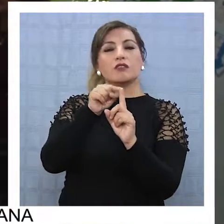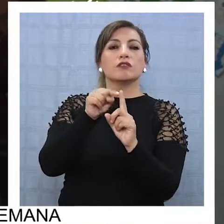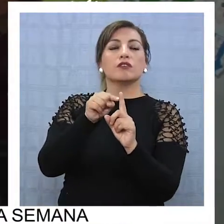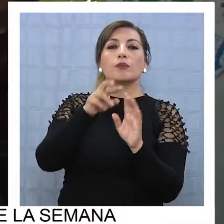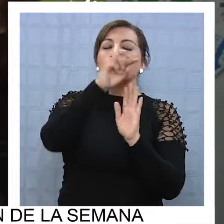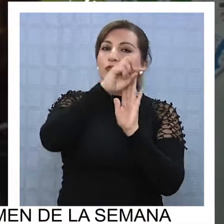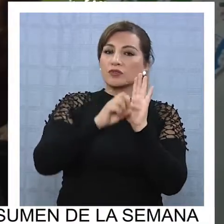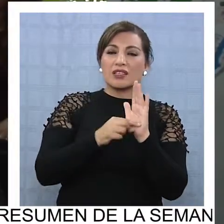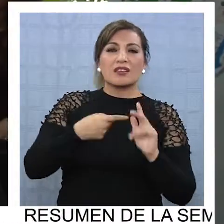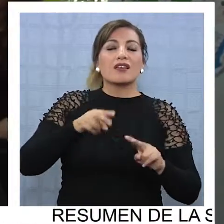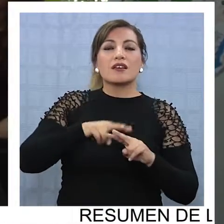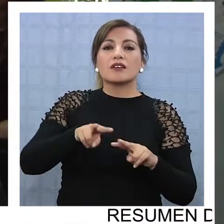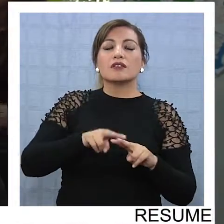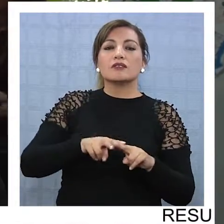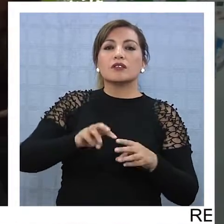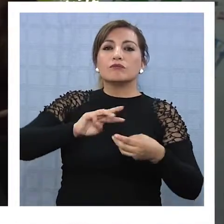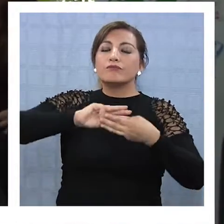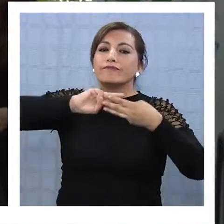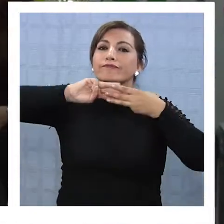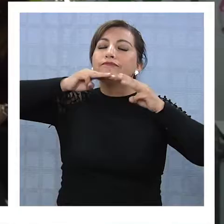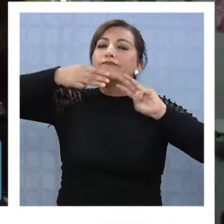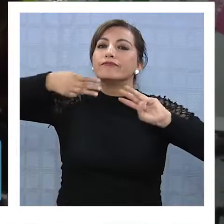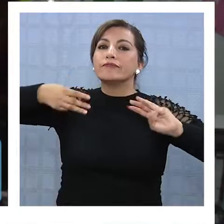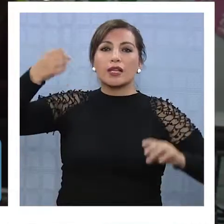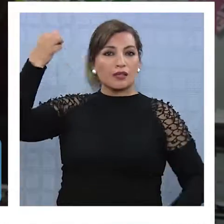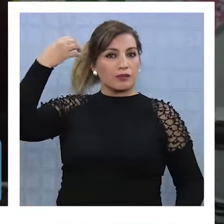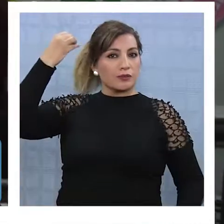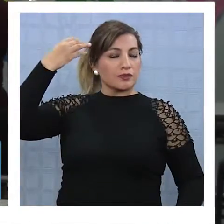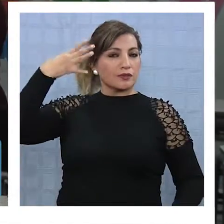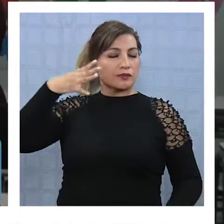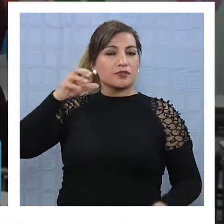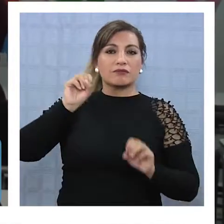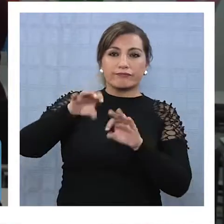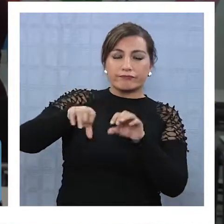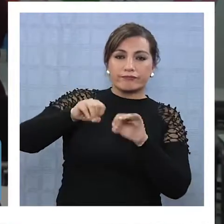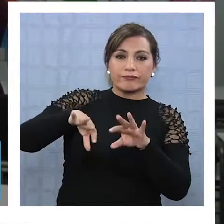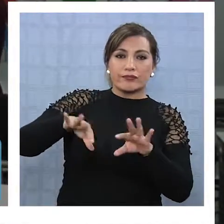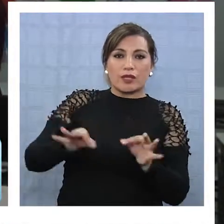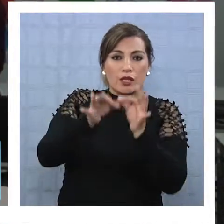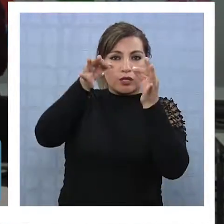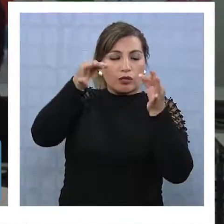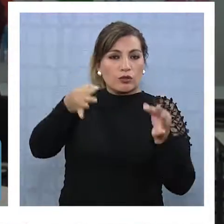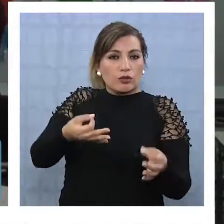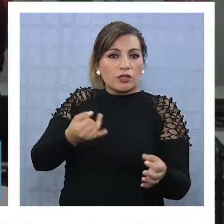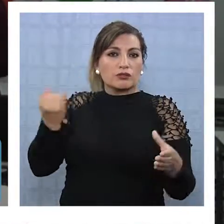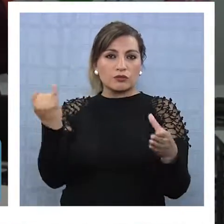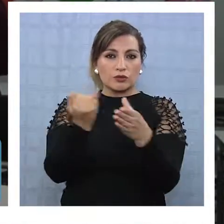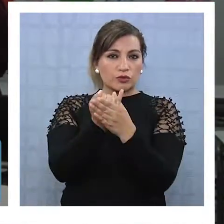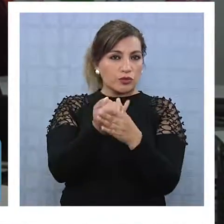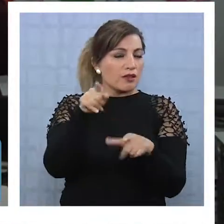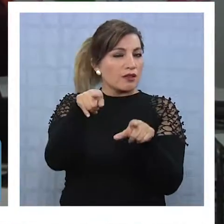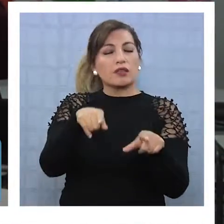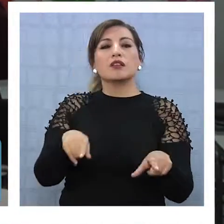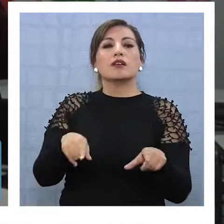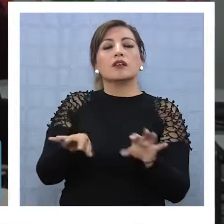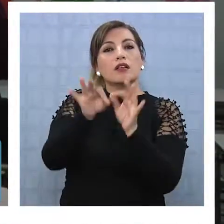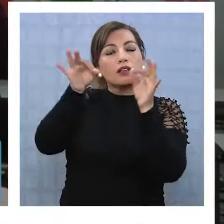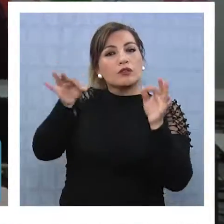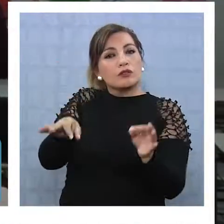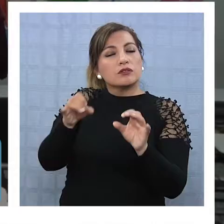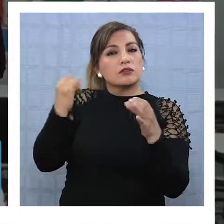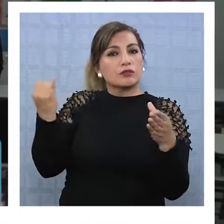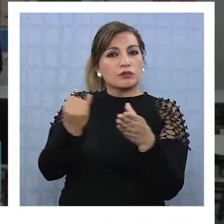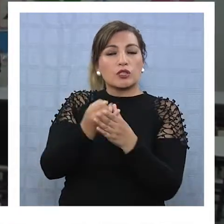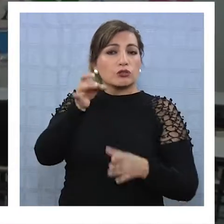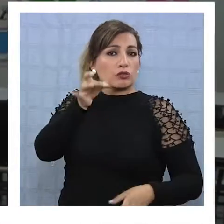objetivo principal que tiene este proyecto es crear un método de aprendizaje y de enseñanza en función de lo que es la educación inclusiva. Y